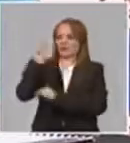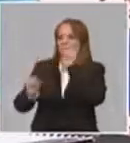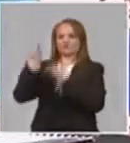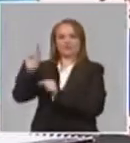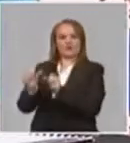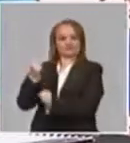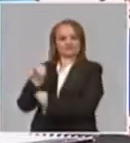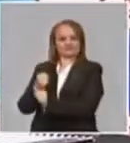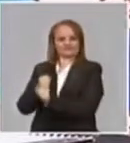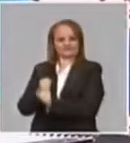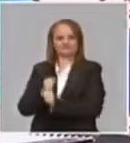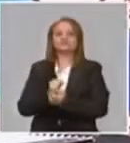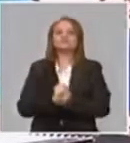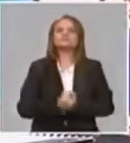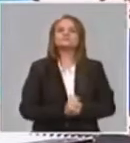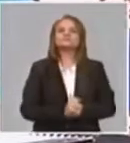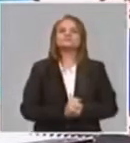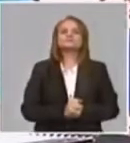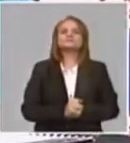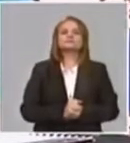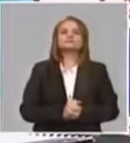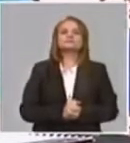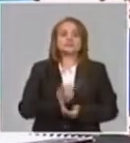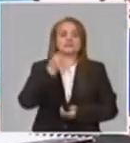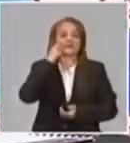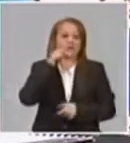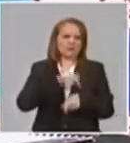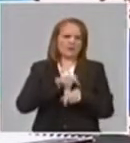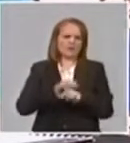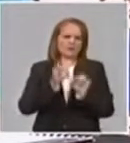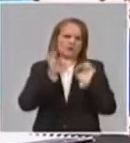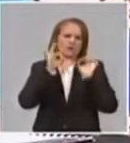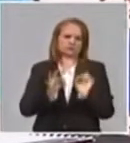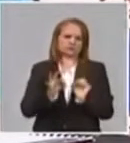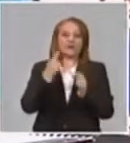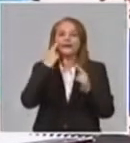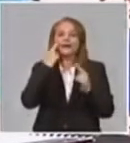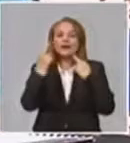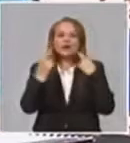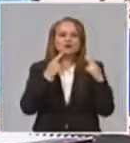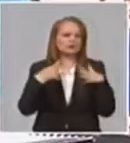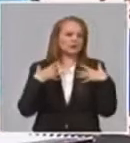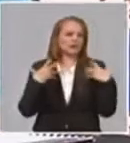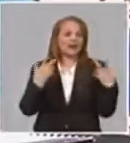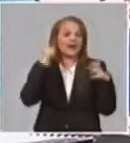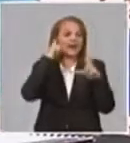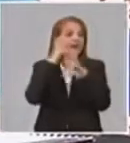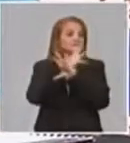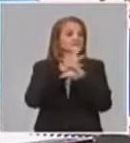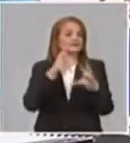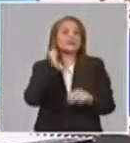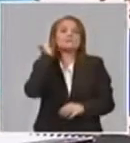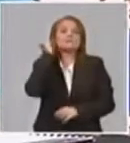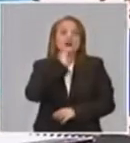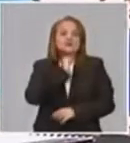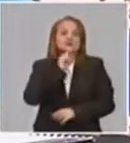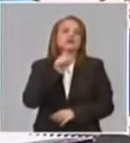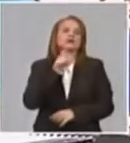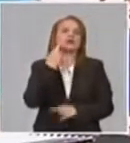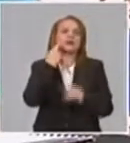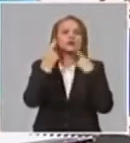nada más apropiado para hacer un reconocimiento a no solamente la ciencia como resultado, sino a los científicos,